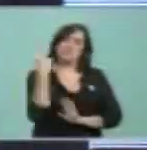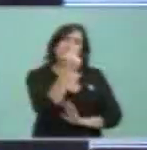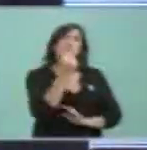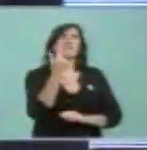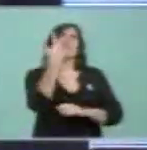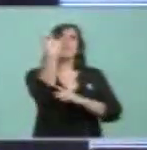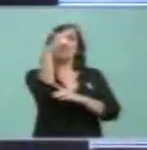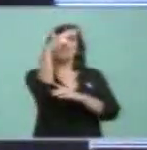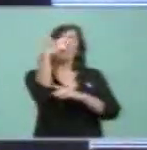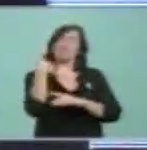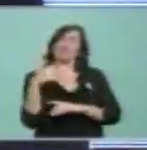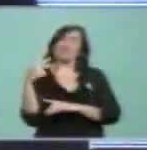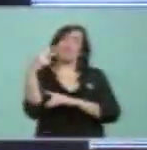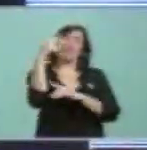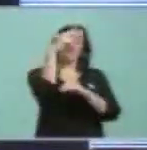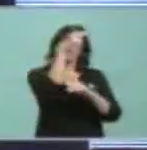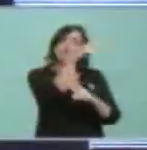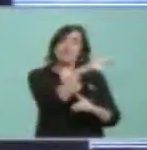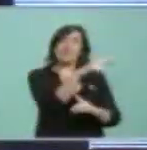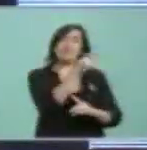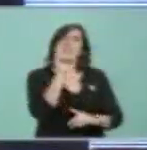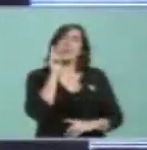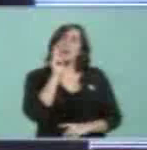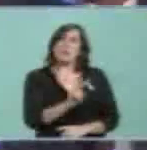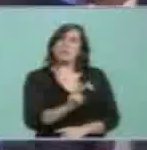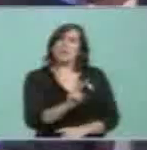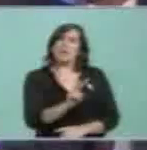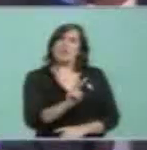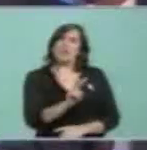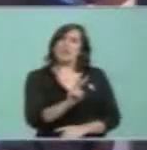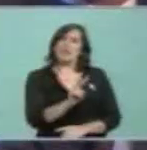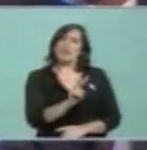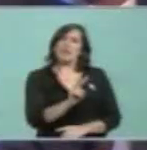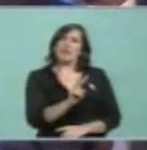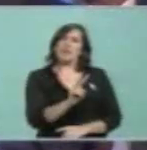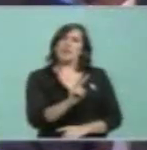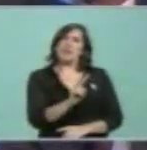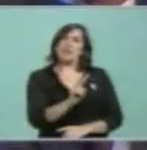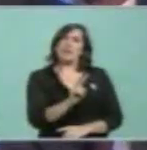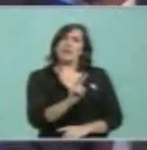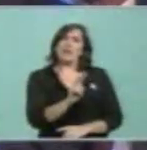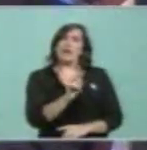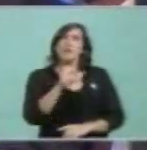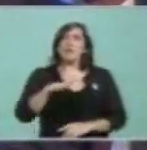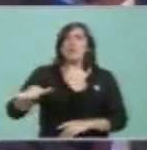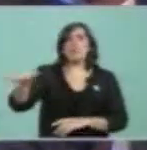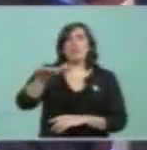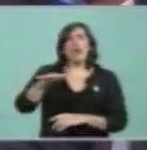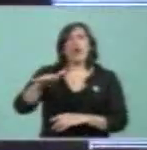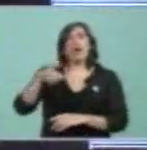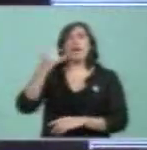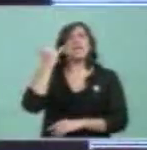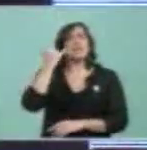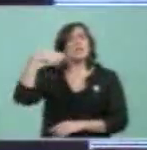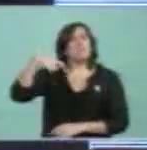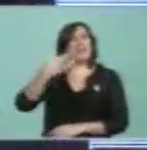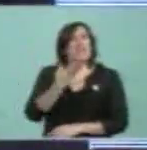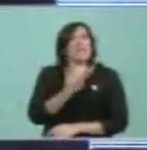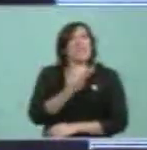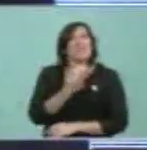primera vez en mi vida, vi el edificio que está en Puerto Madero de YPF